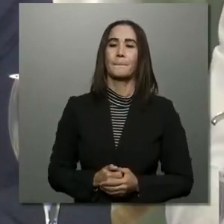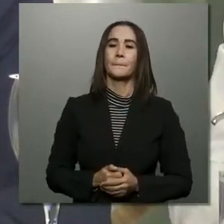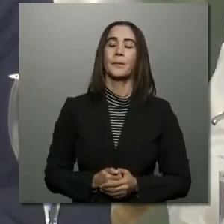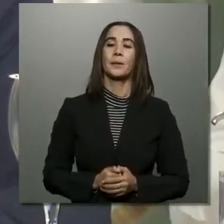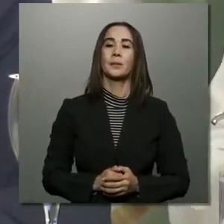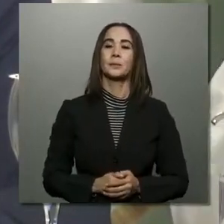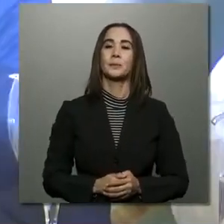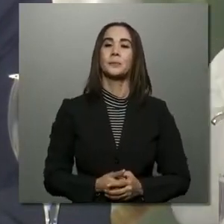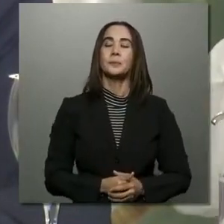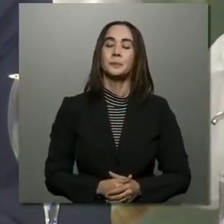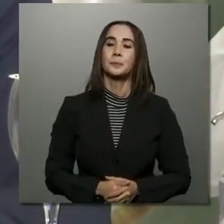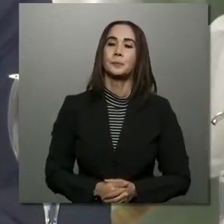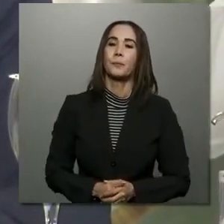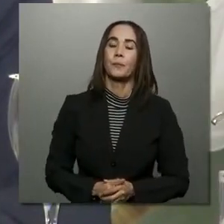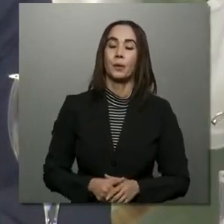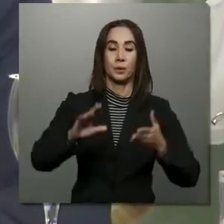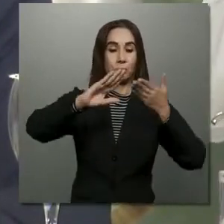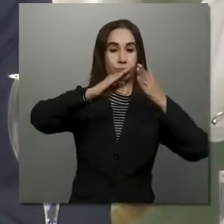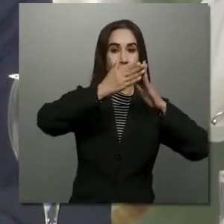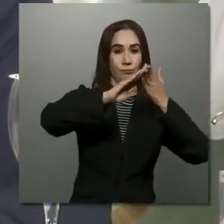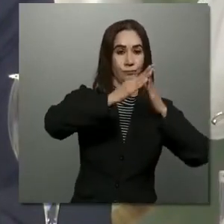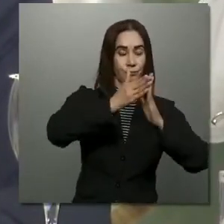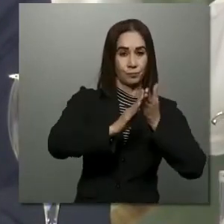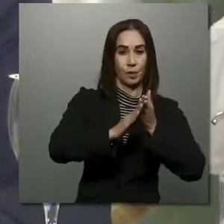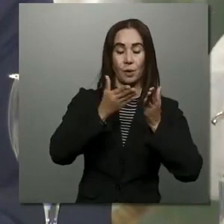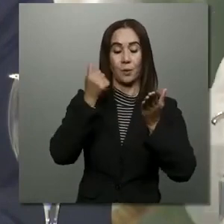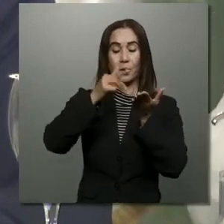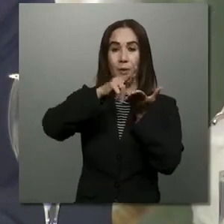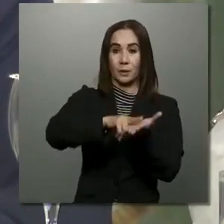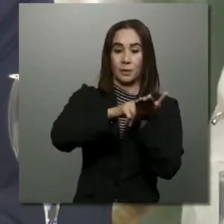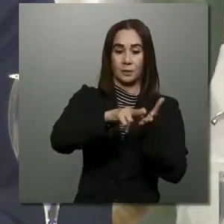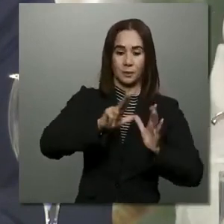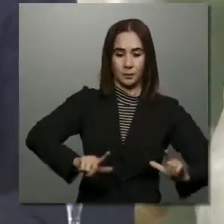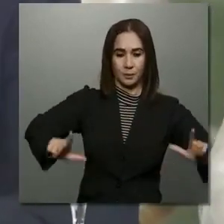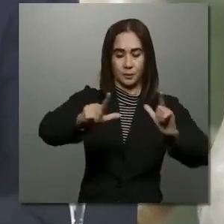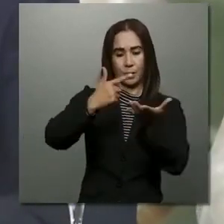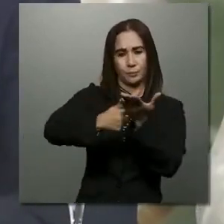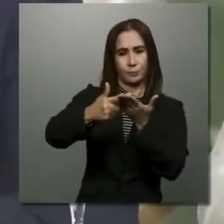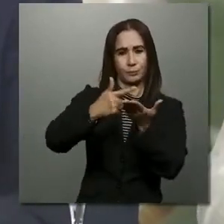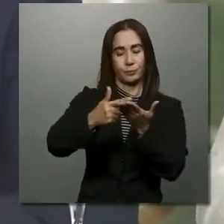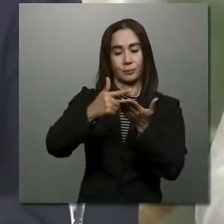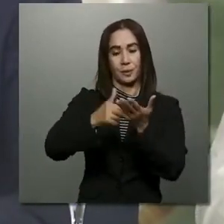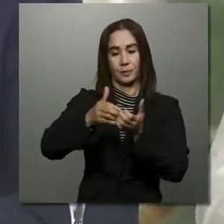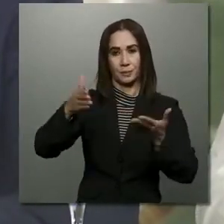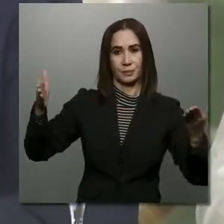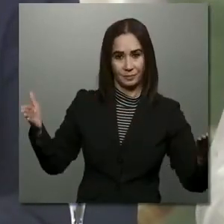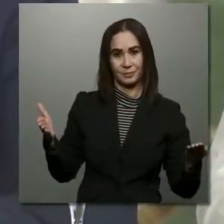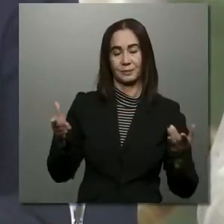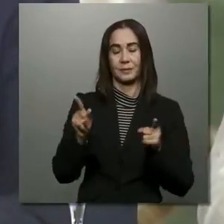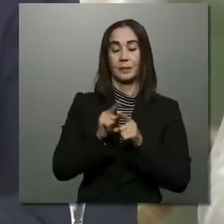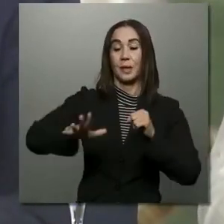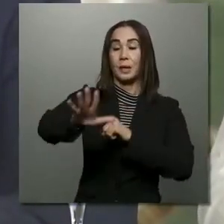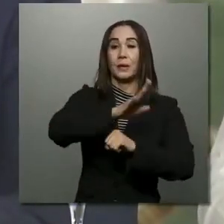abanico de acciones consideradas como comunitarias y que resulta de estos espacios de diálogo es amplio y